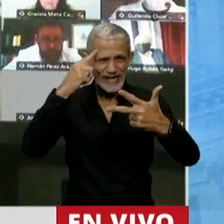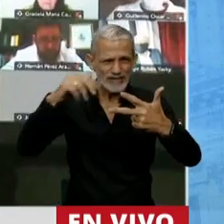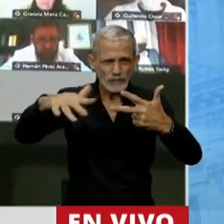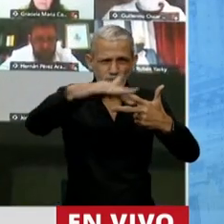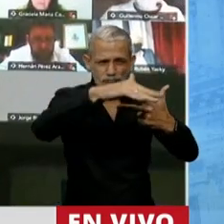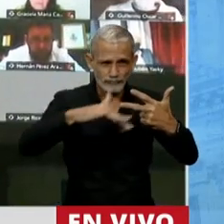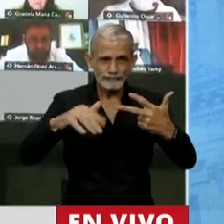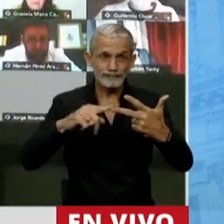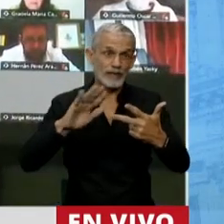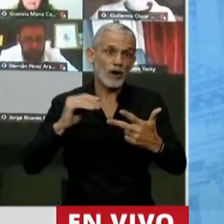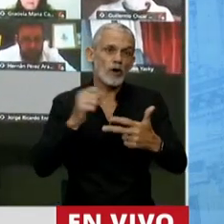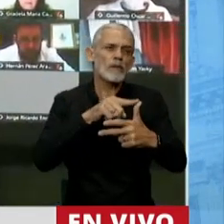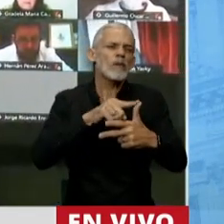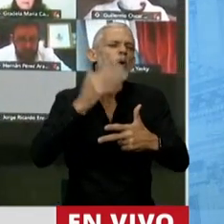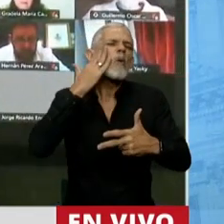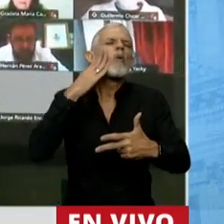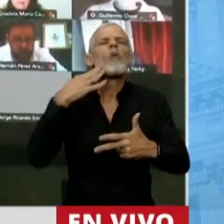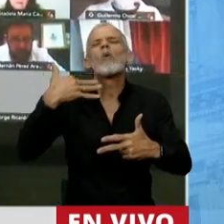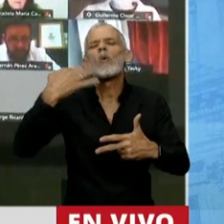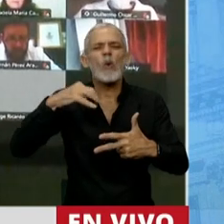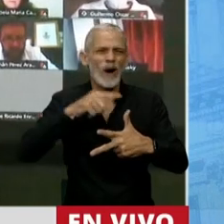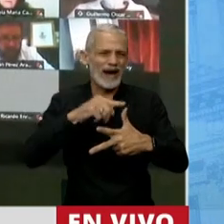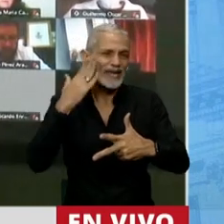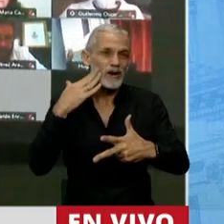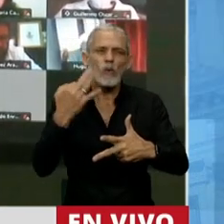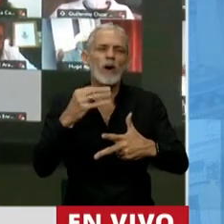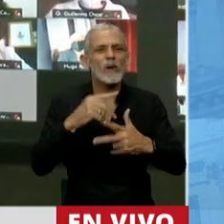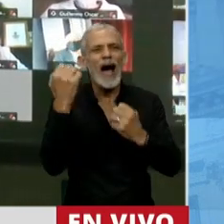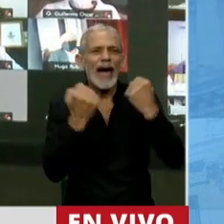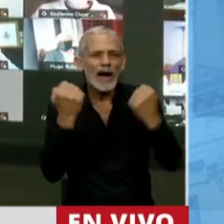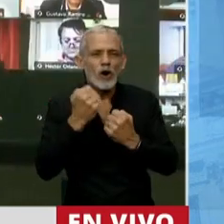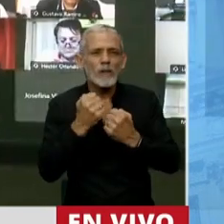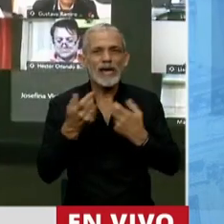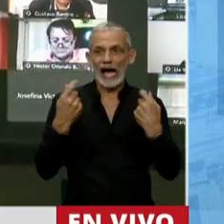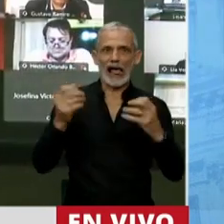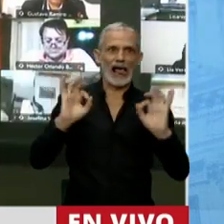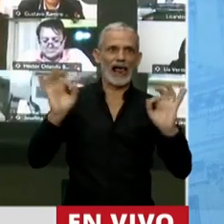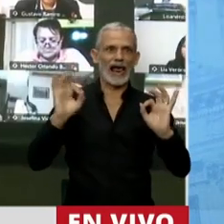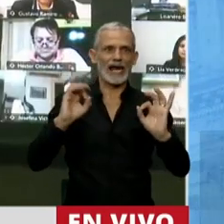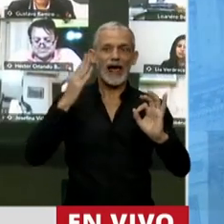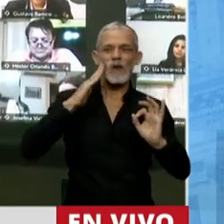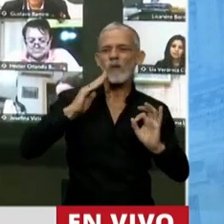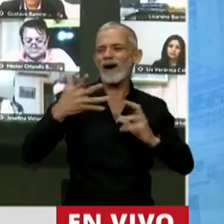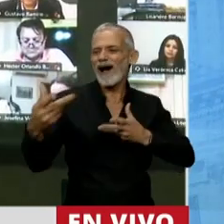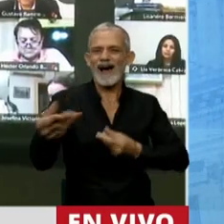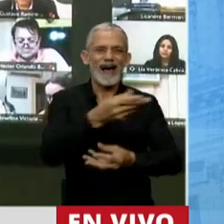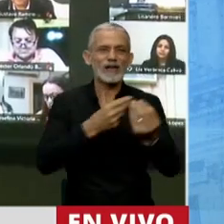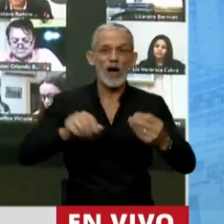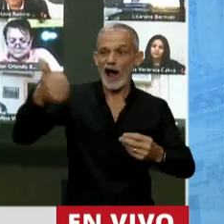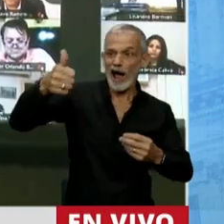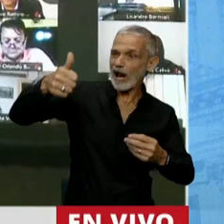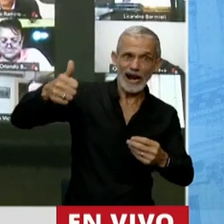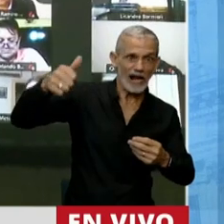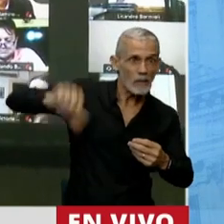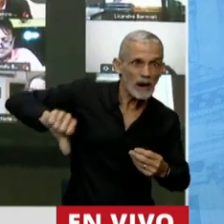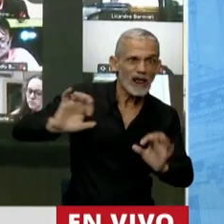Uno que vamos a llamar el buenismo, la idea de que se puede hacer economía sin costos, de que pueda ser economía sin ganadores ni